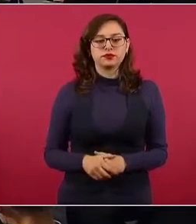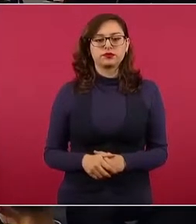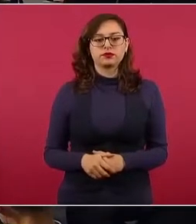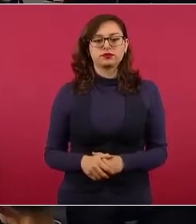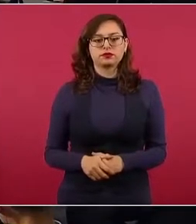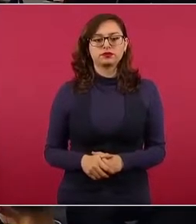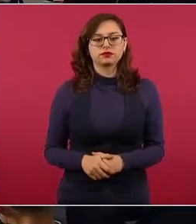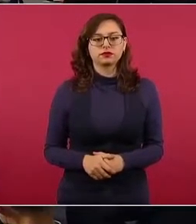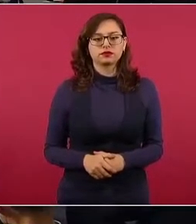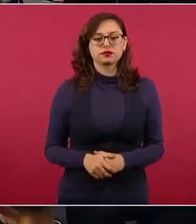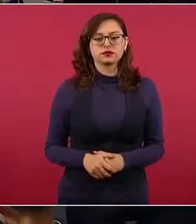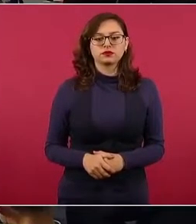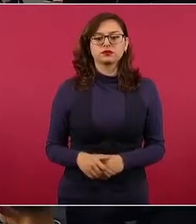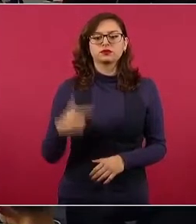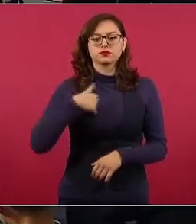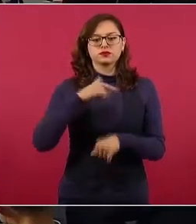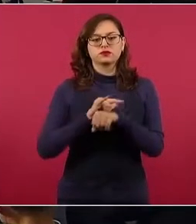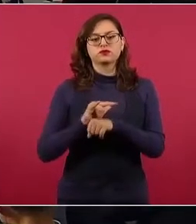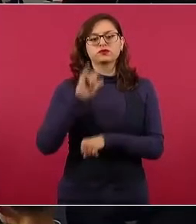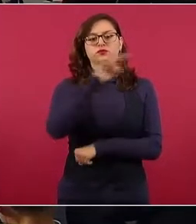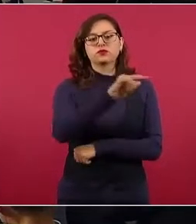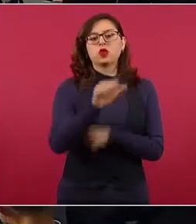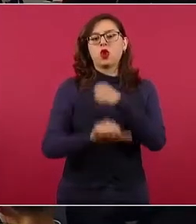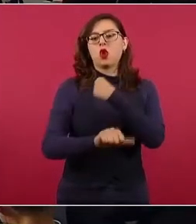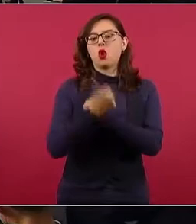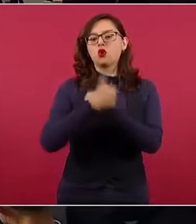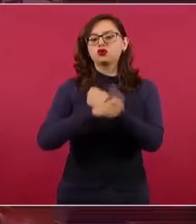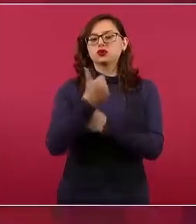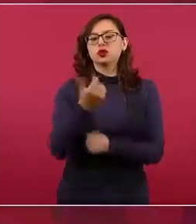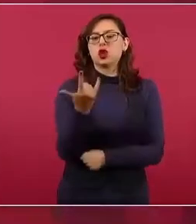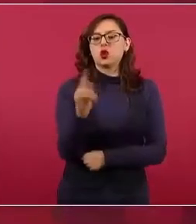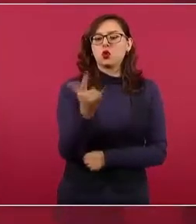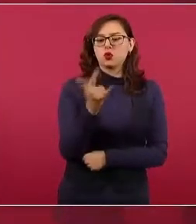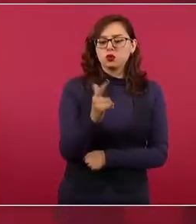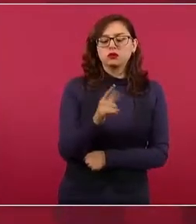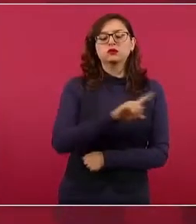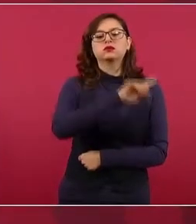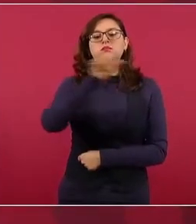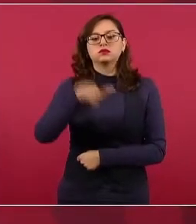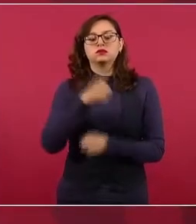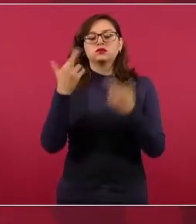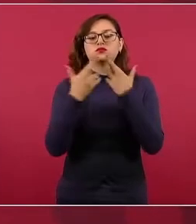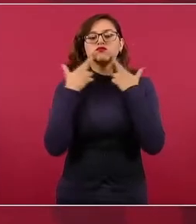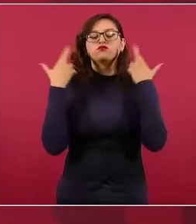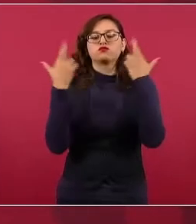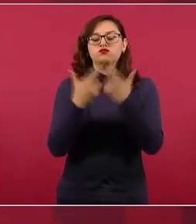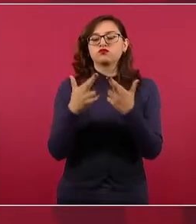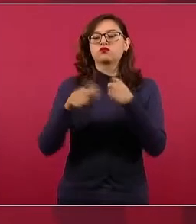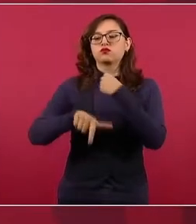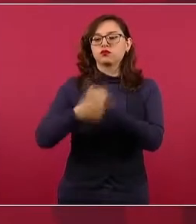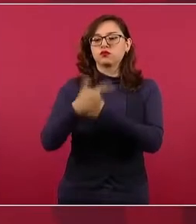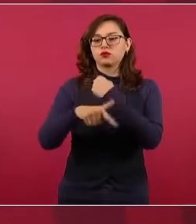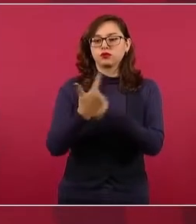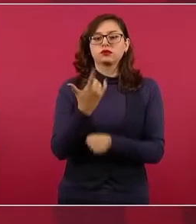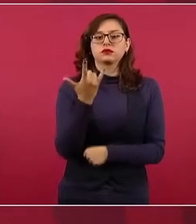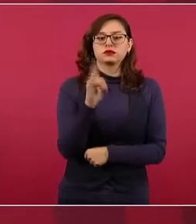11, la reunión es el 12, todavía está